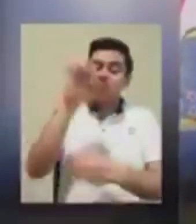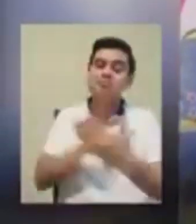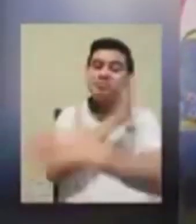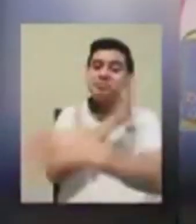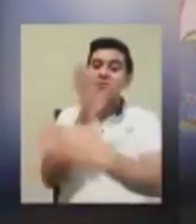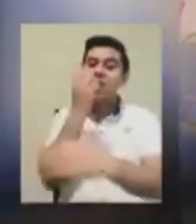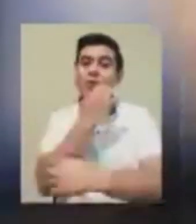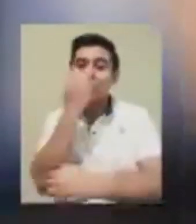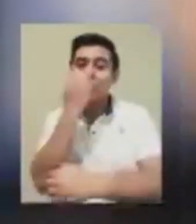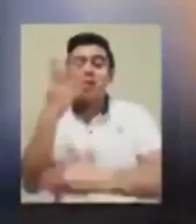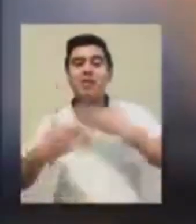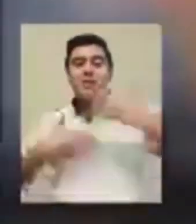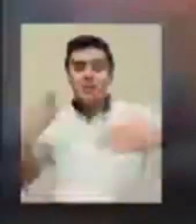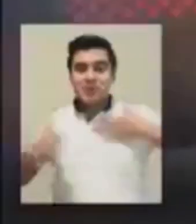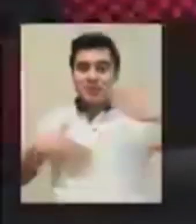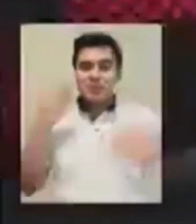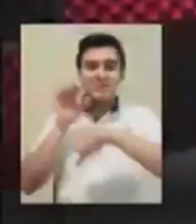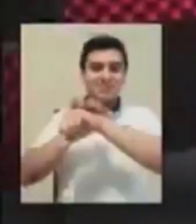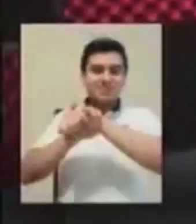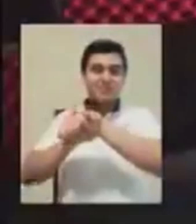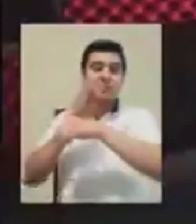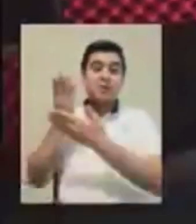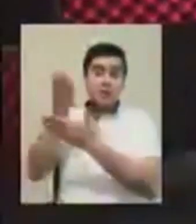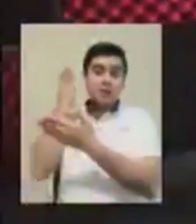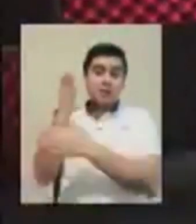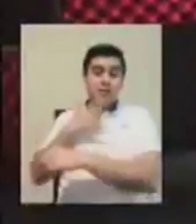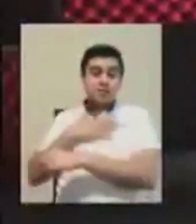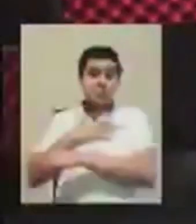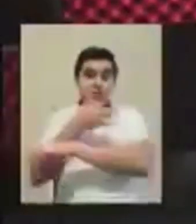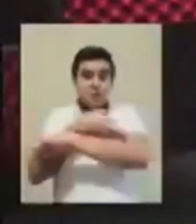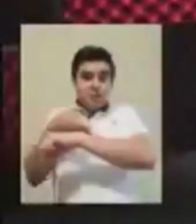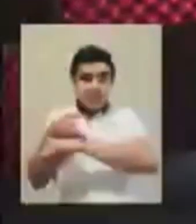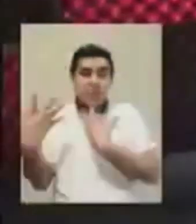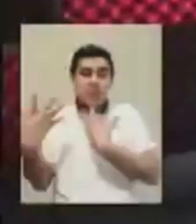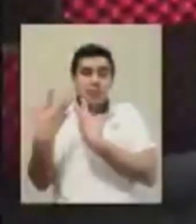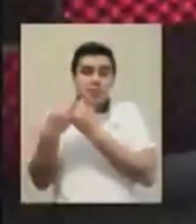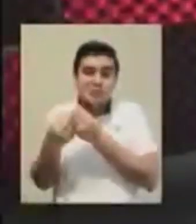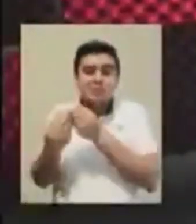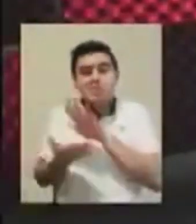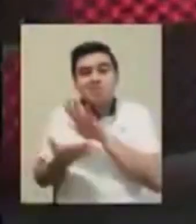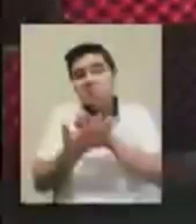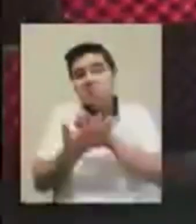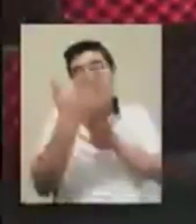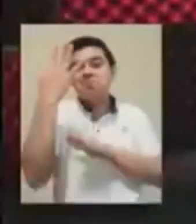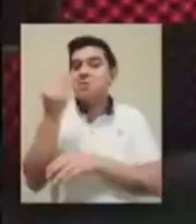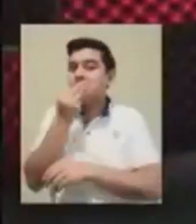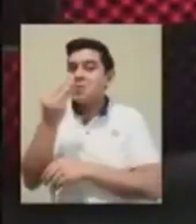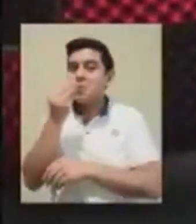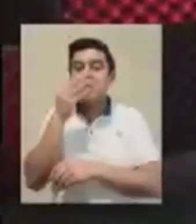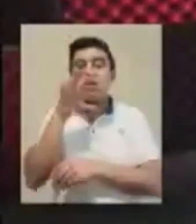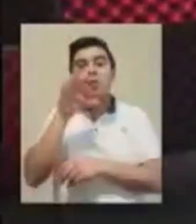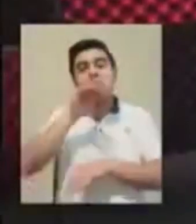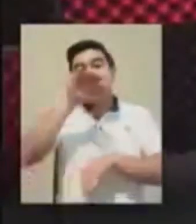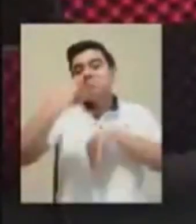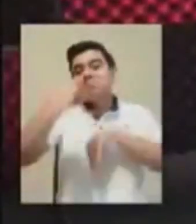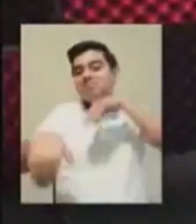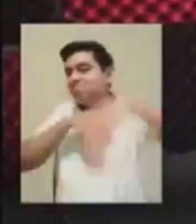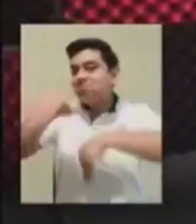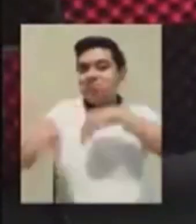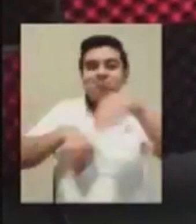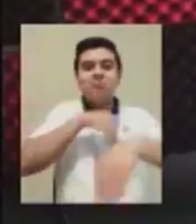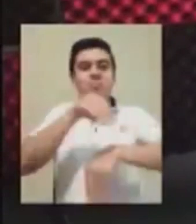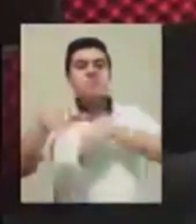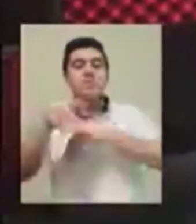mis compañeros. Antes mi familia y yo salíamos a pasear, íbamos al parque a comer